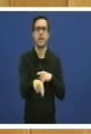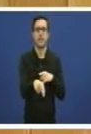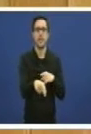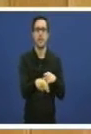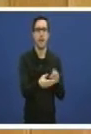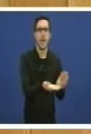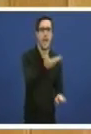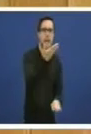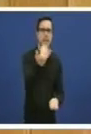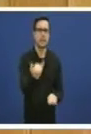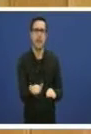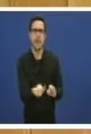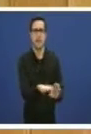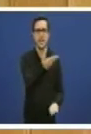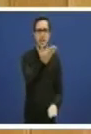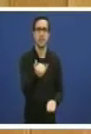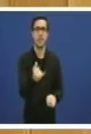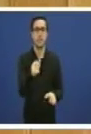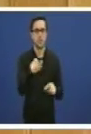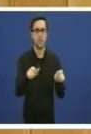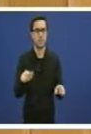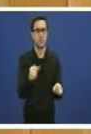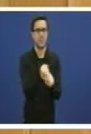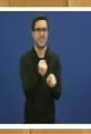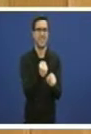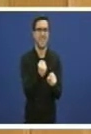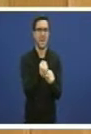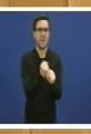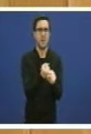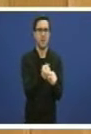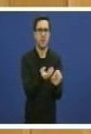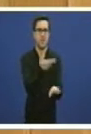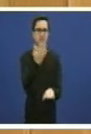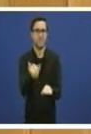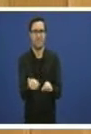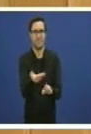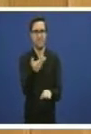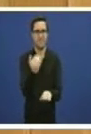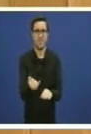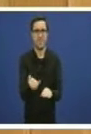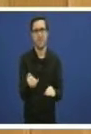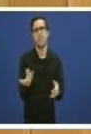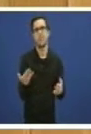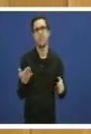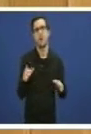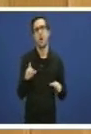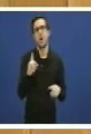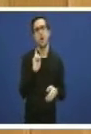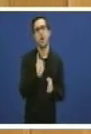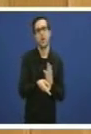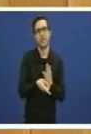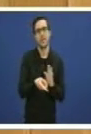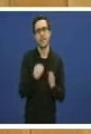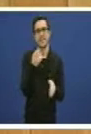baixas nos traballadores intermitentes E por último en quinto lugar mediante a Orden de Setembro habilitouse a